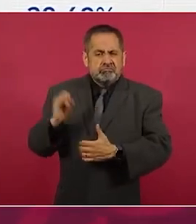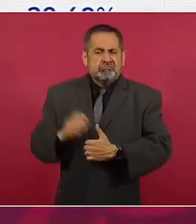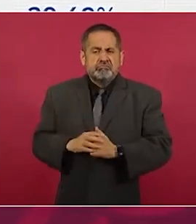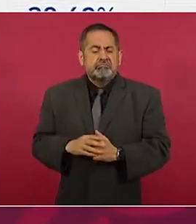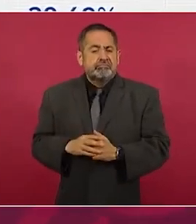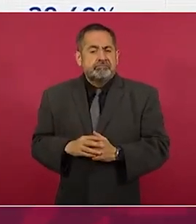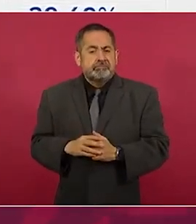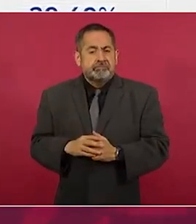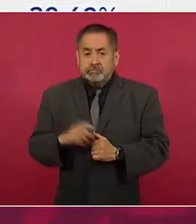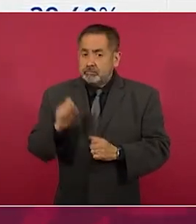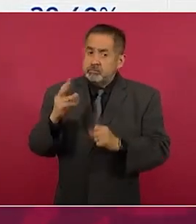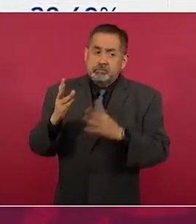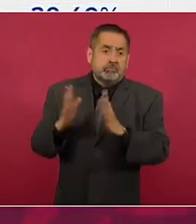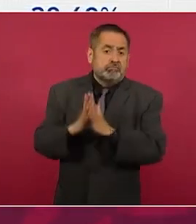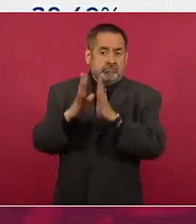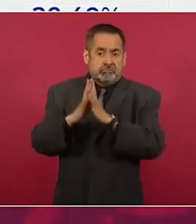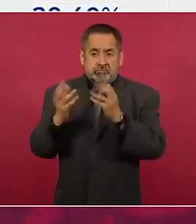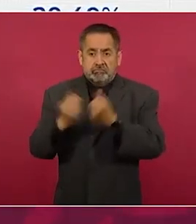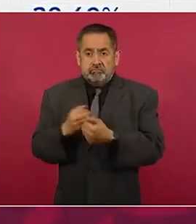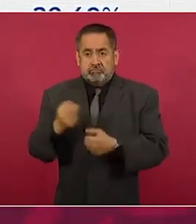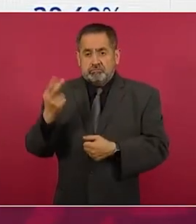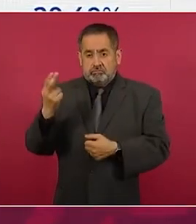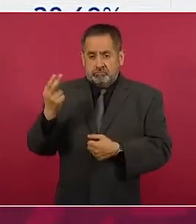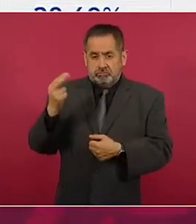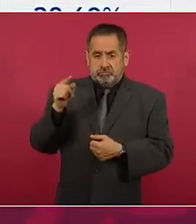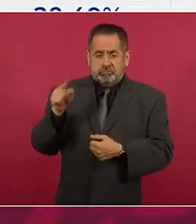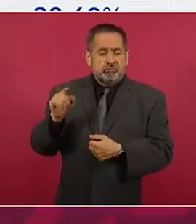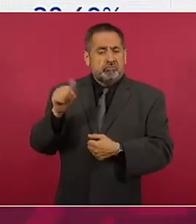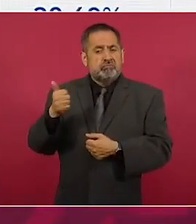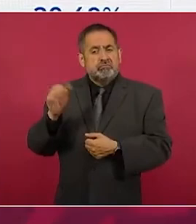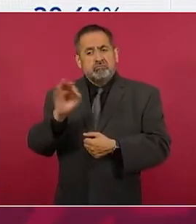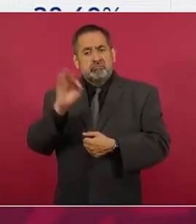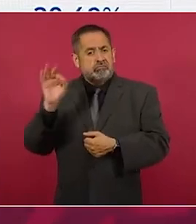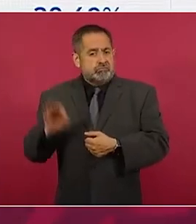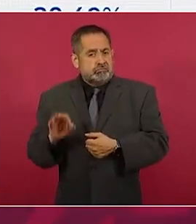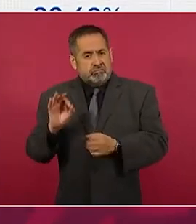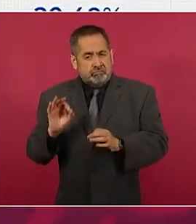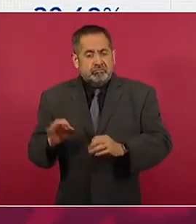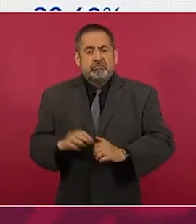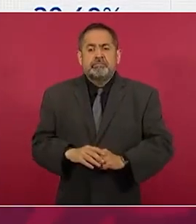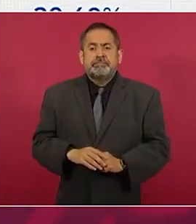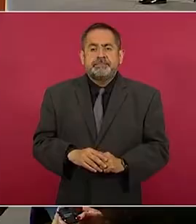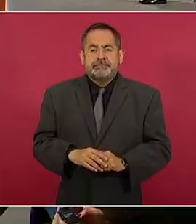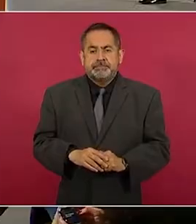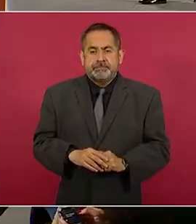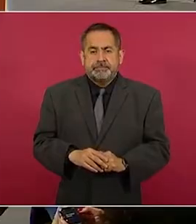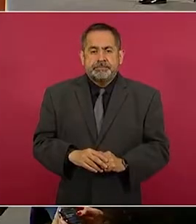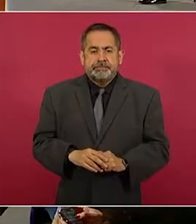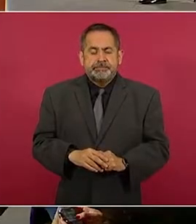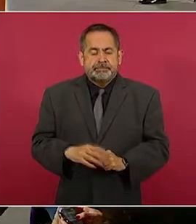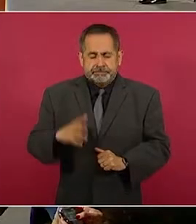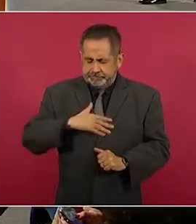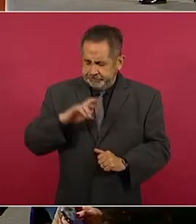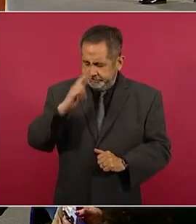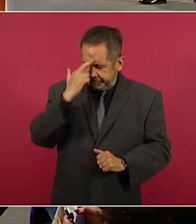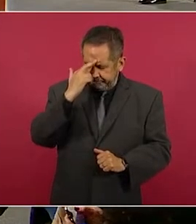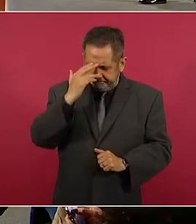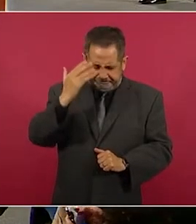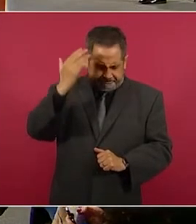también mucha participación, 25.6 el padrón. Yo recuerdo que en el